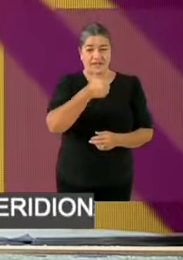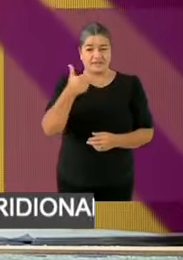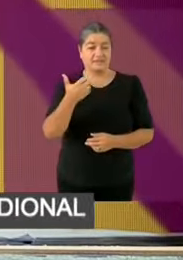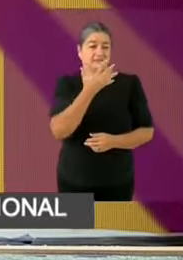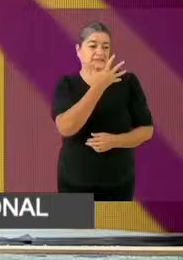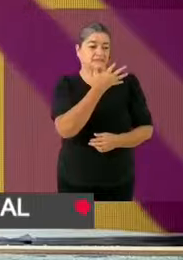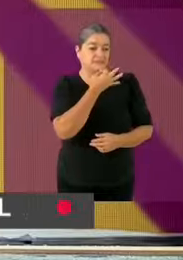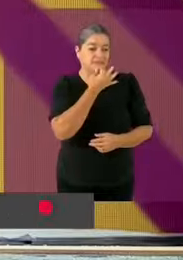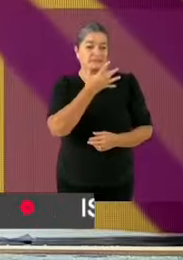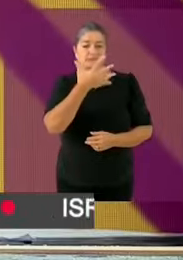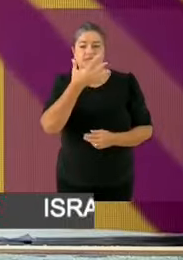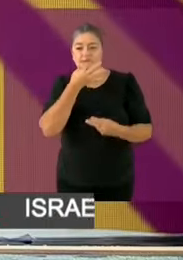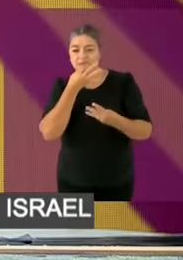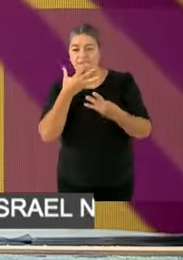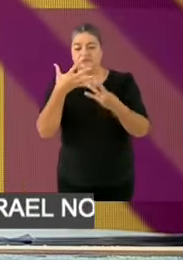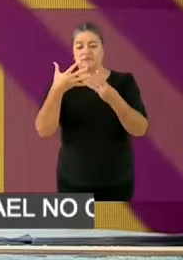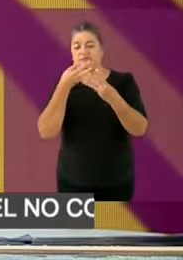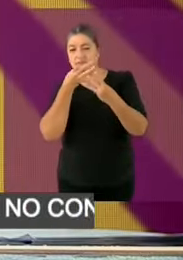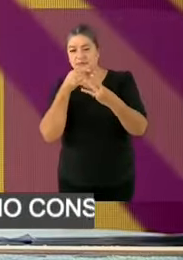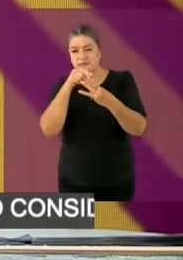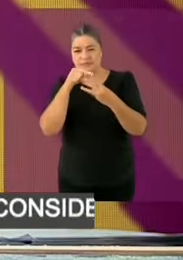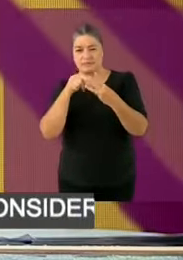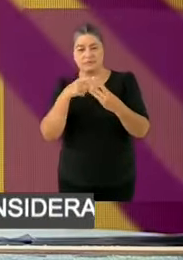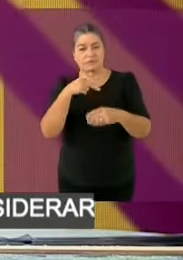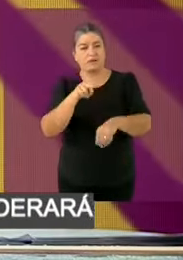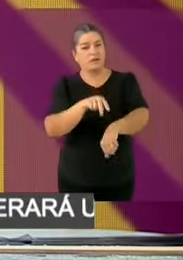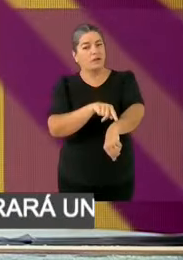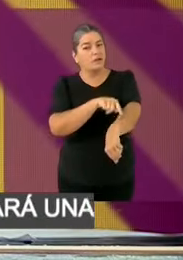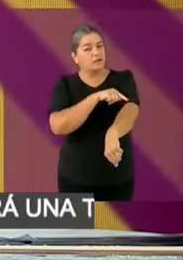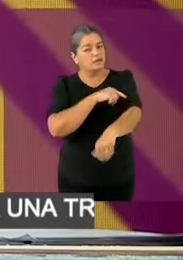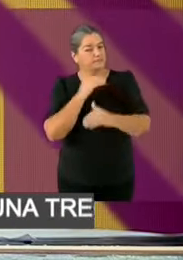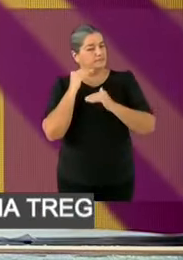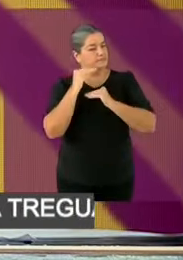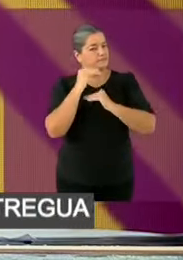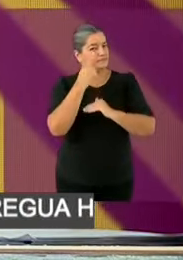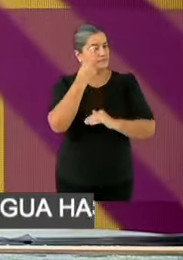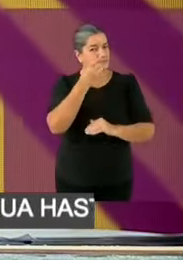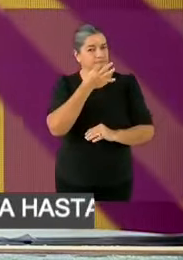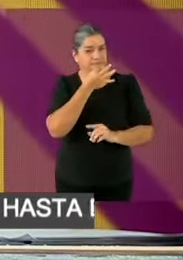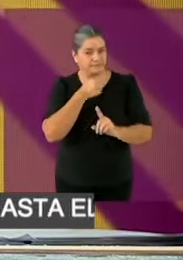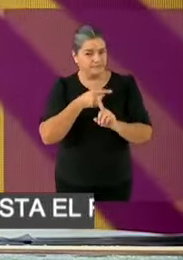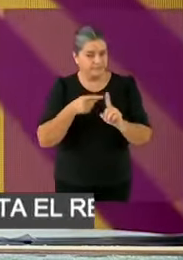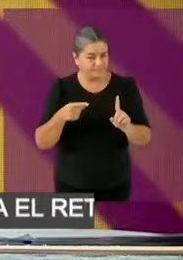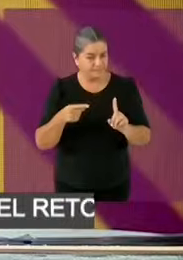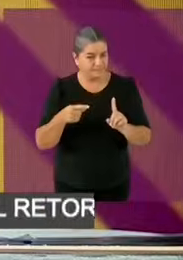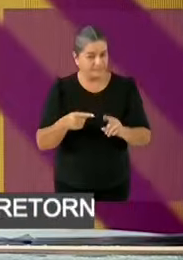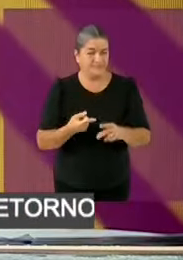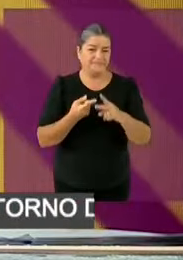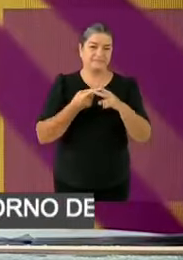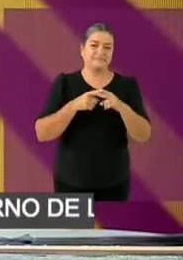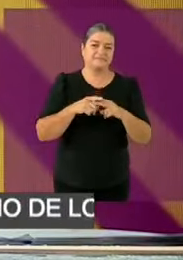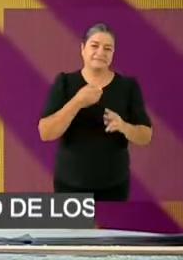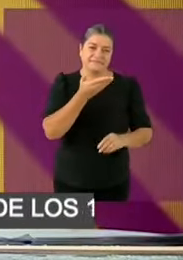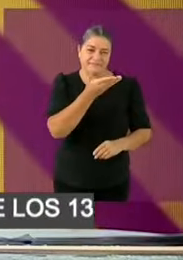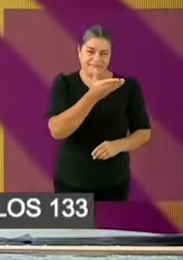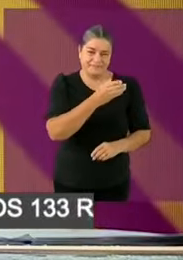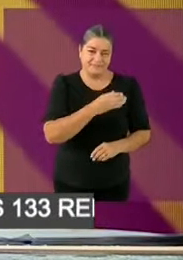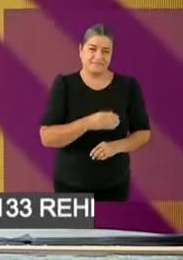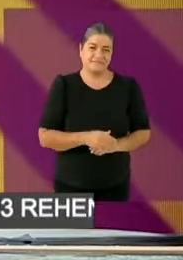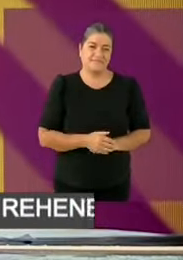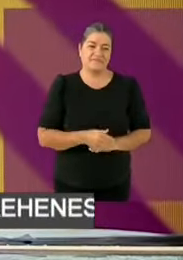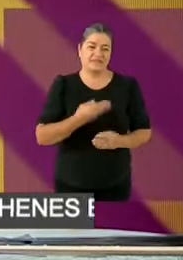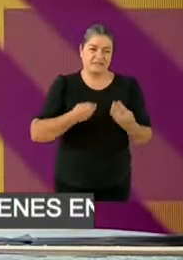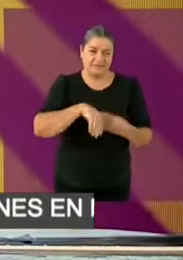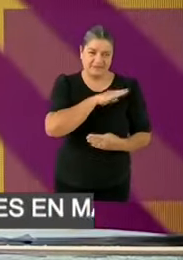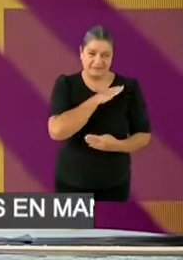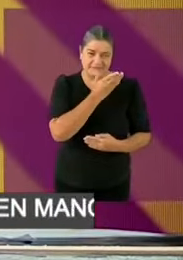palabra hasta por minuto y medio. Comenzamos, candidata Claudia Sheinbaum, candidata. De acuerdo con la Organización Mundial de la Salud, un